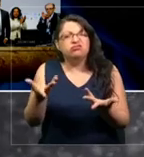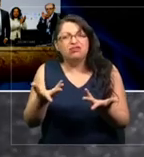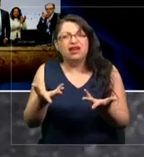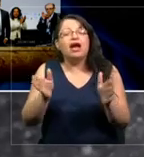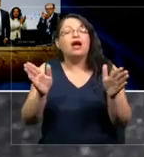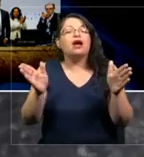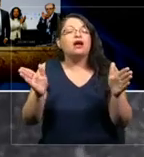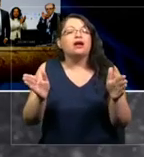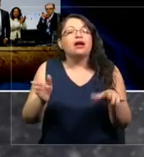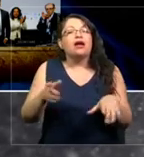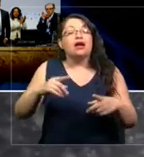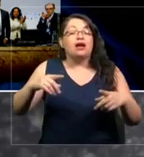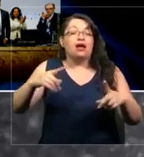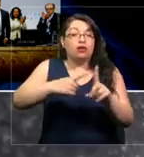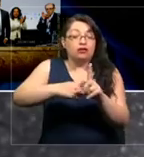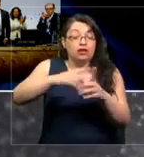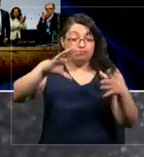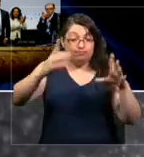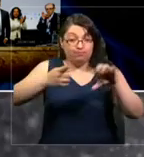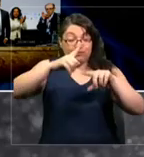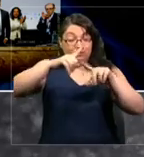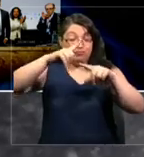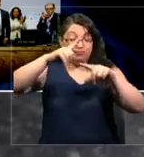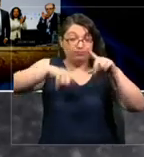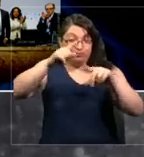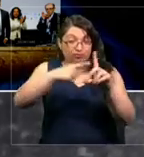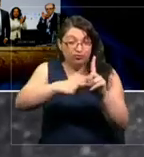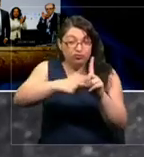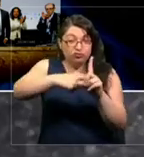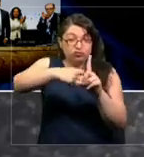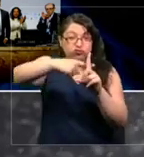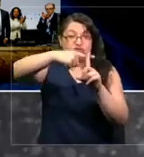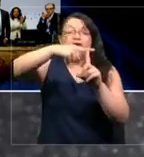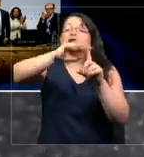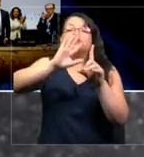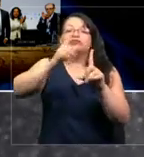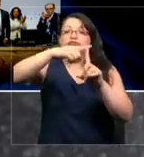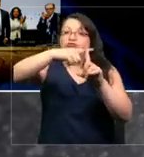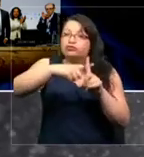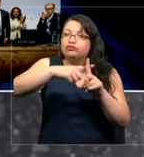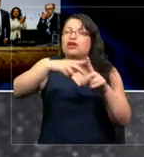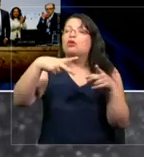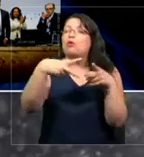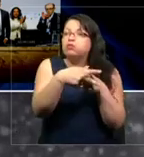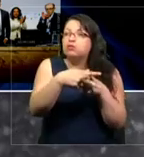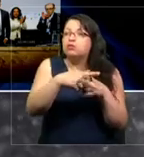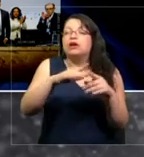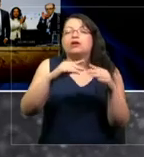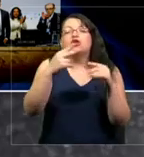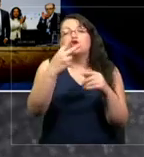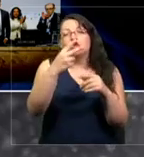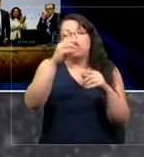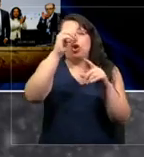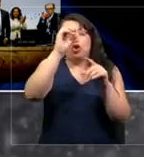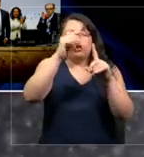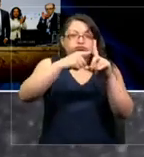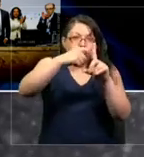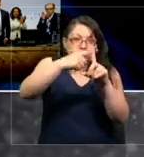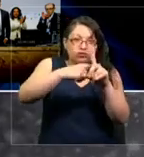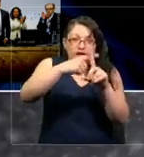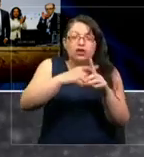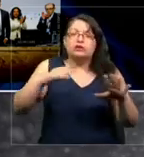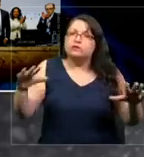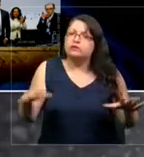el calentamiento del planeta muy por debajo de los dos grados y hacer los esfuerzos necesarios para limitarlo